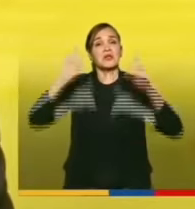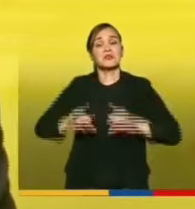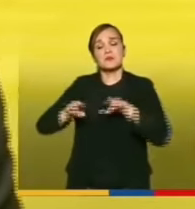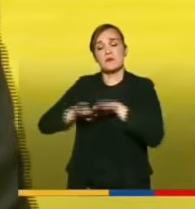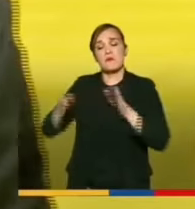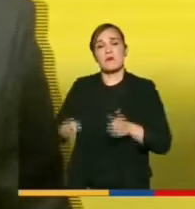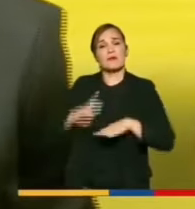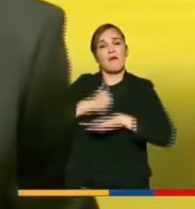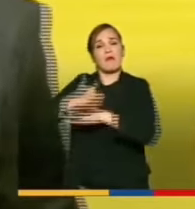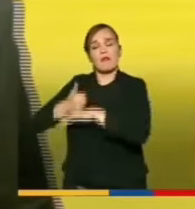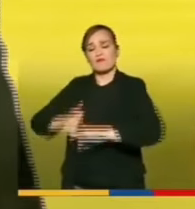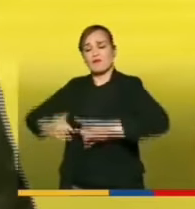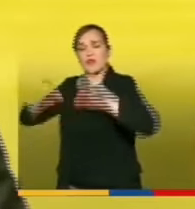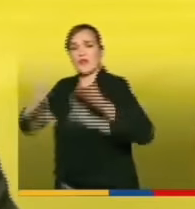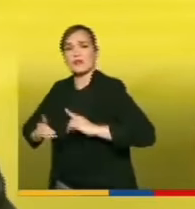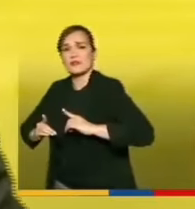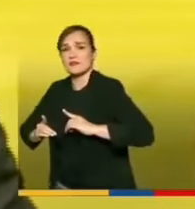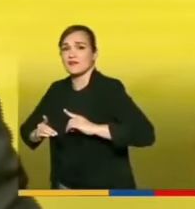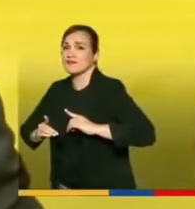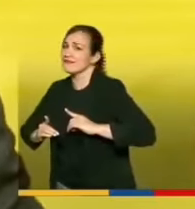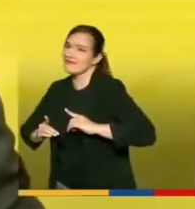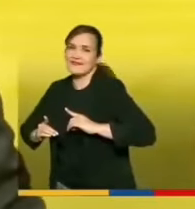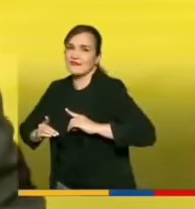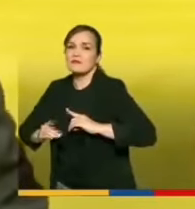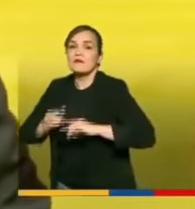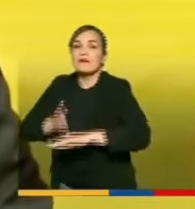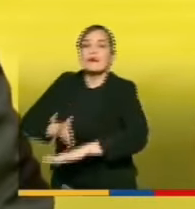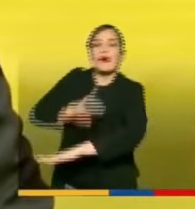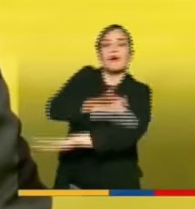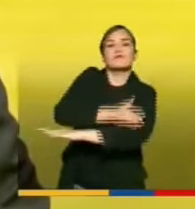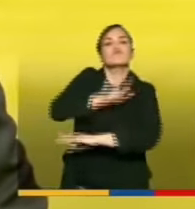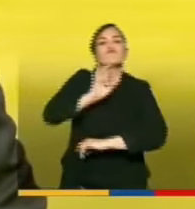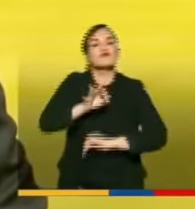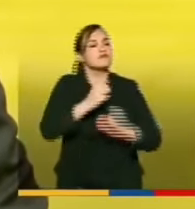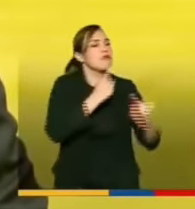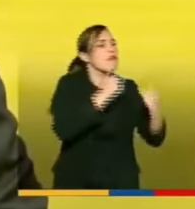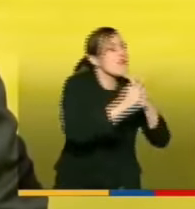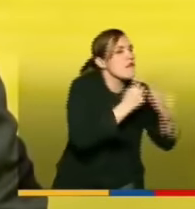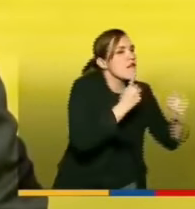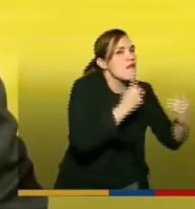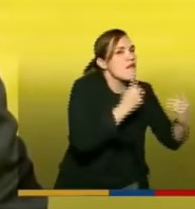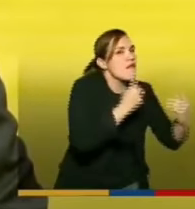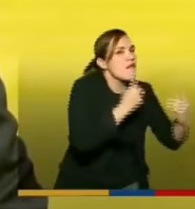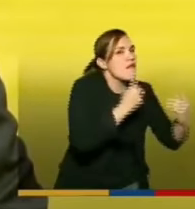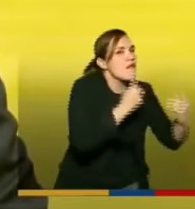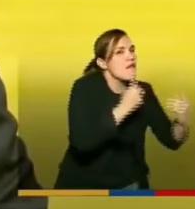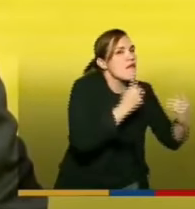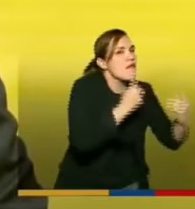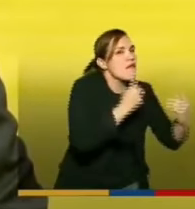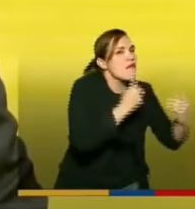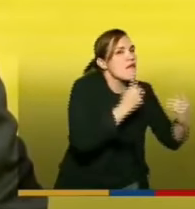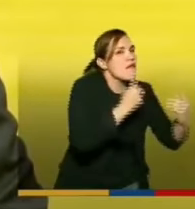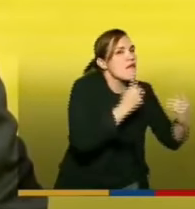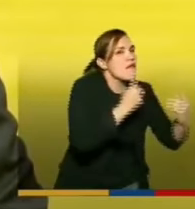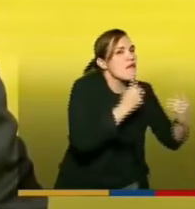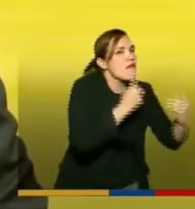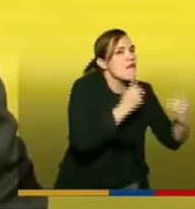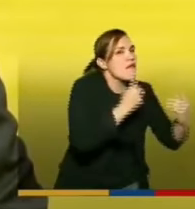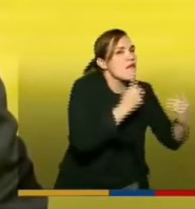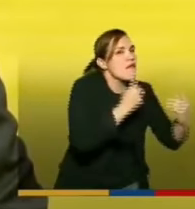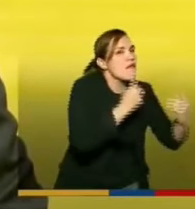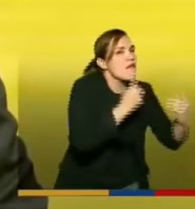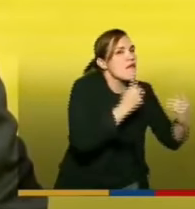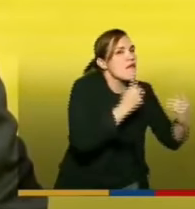excluida o exclusiva sino que lo hacíamos de esa manera en un no tomaba